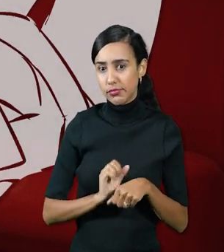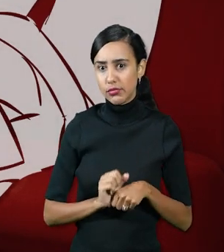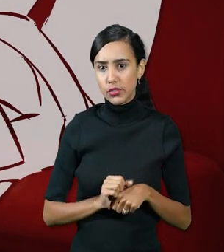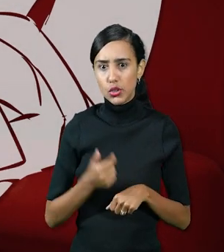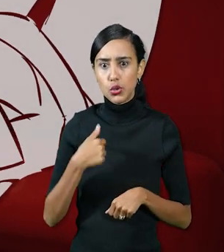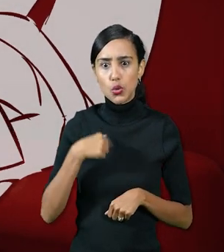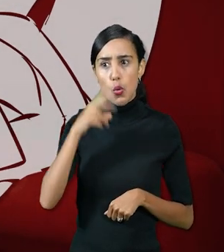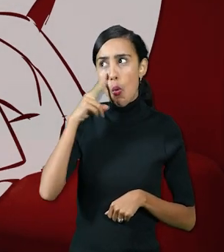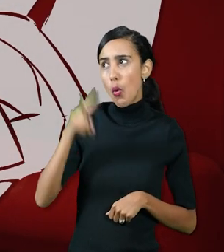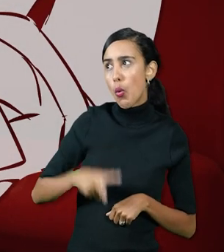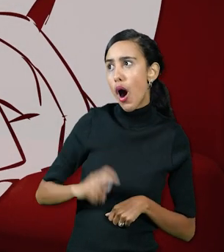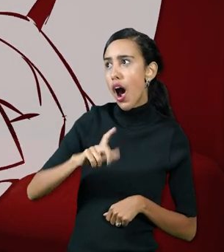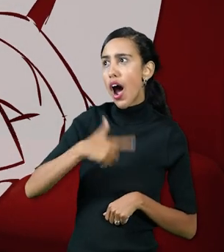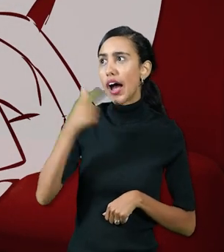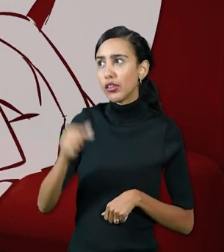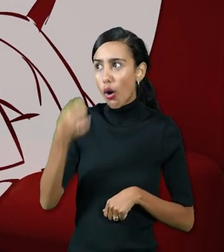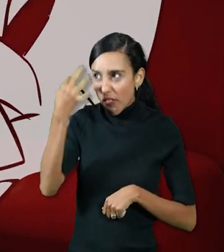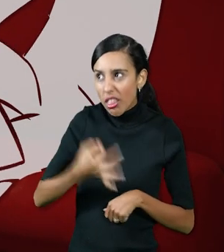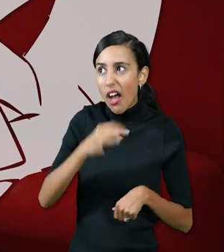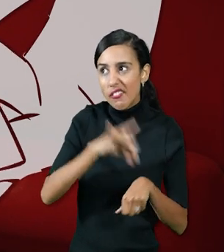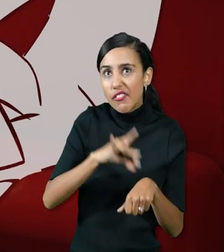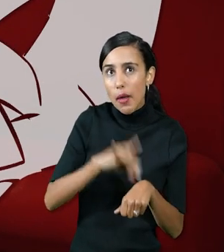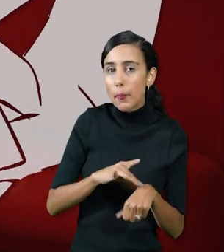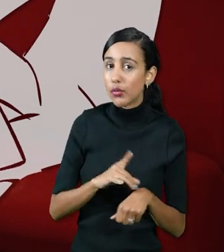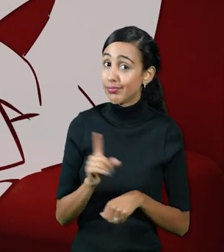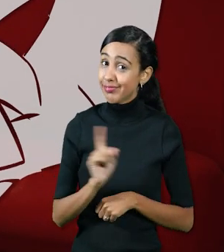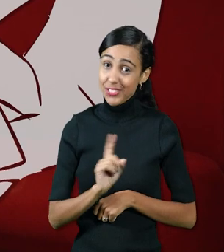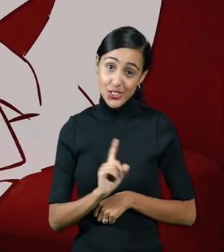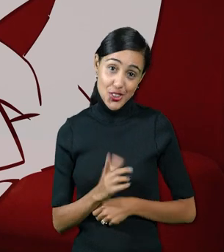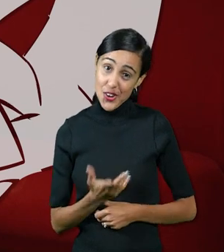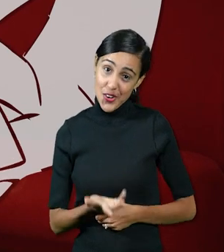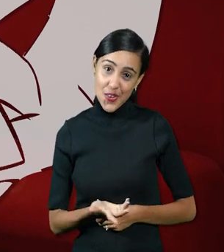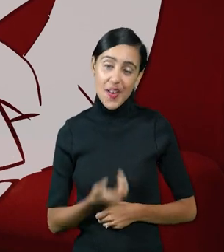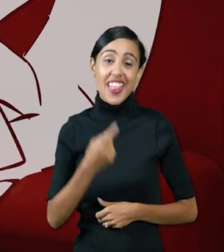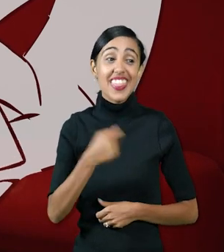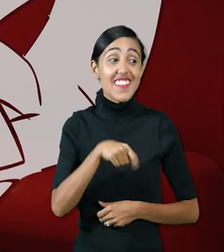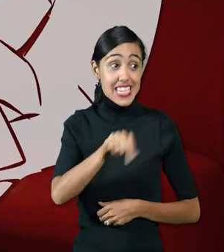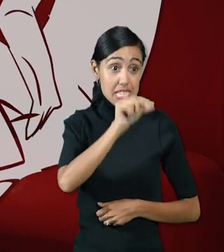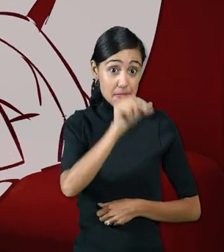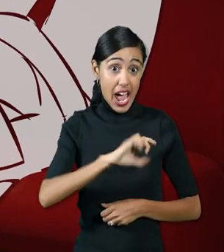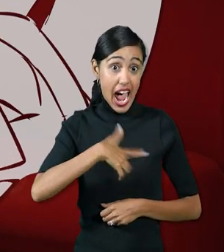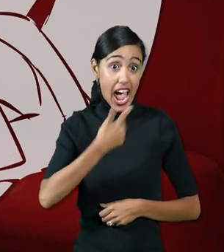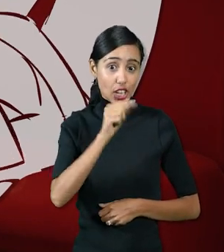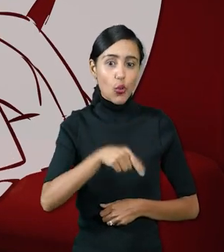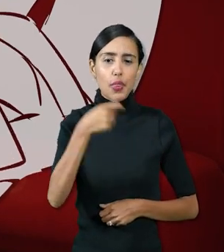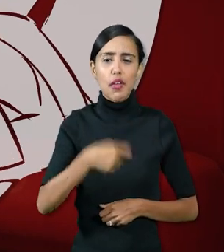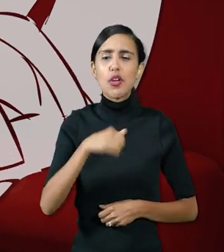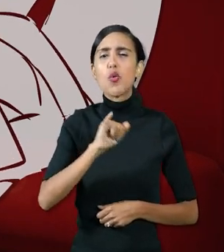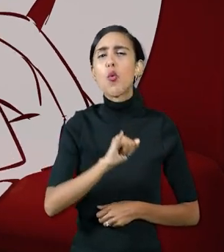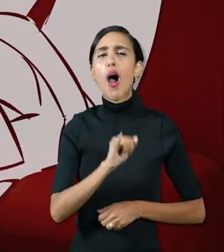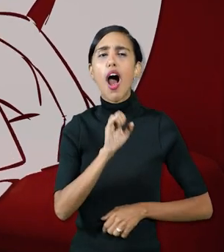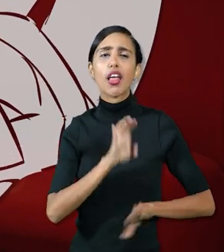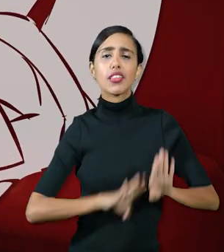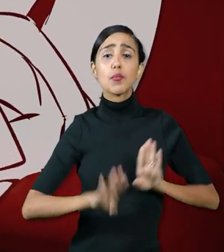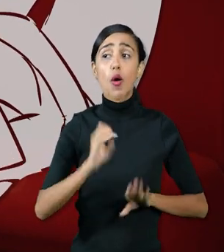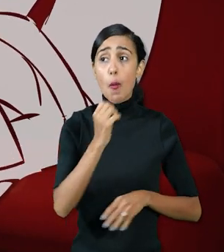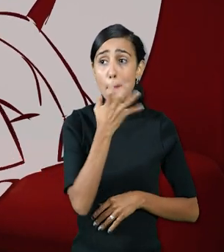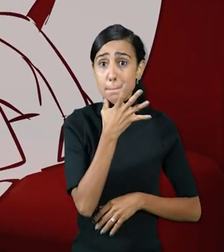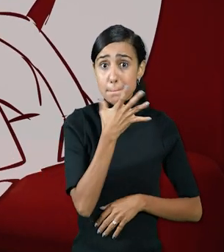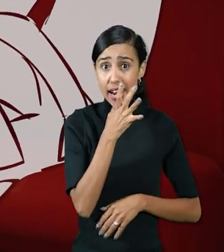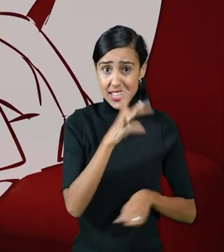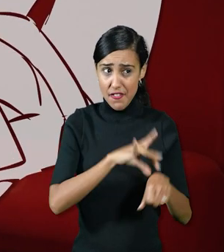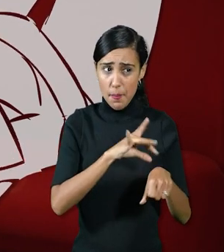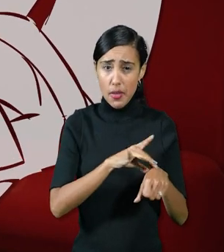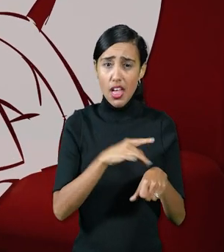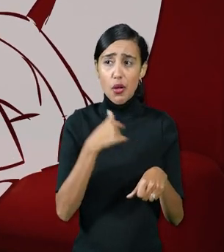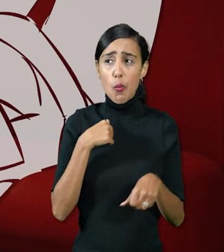vas a buscar a un actor que esté enfermo de verdad tiene que actuar la enfermedad la actor tiene que hacer